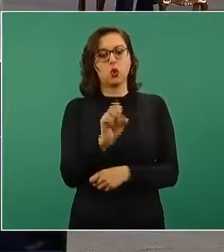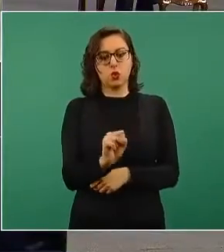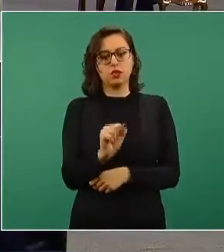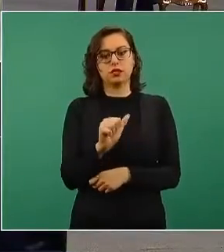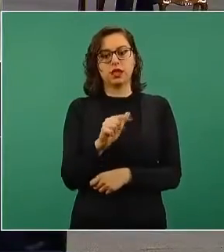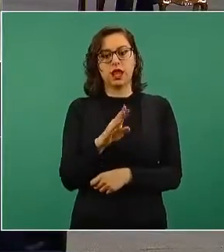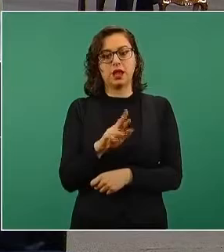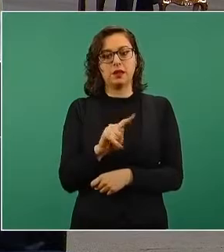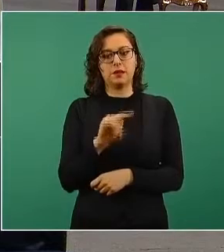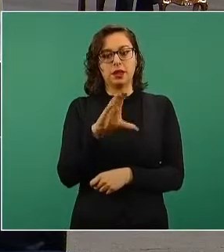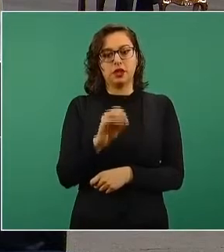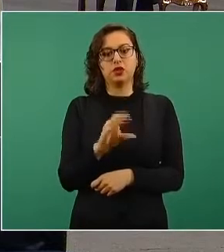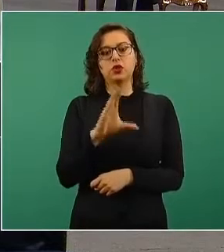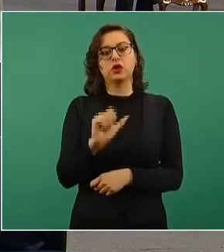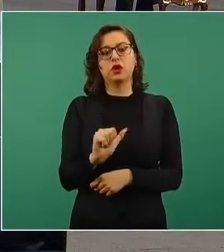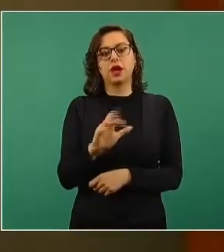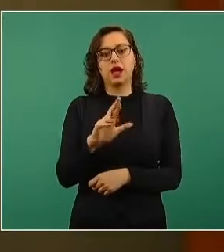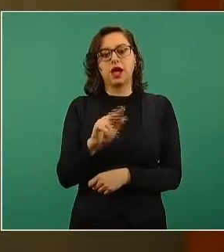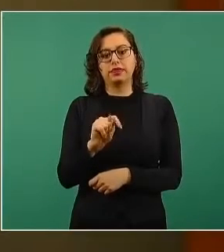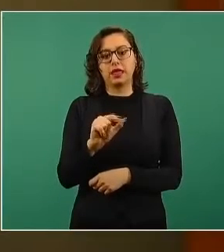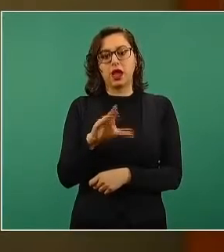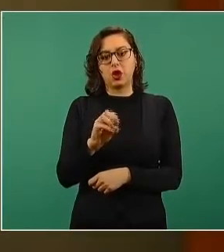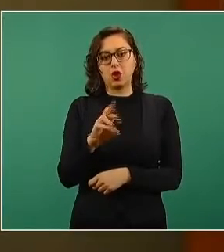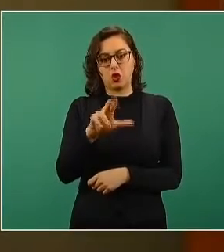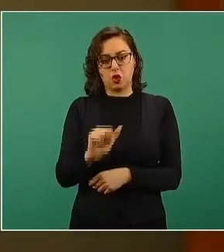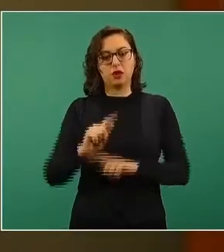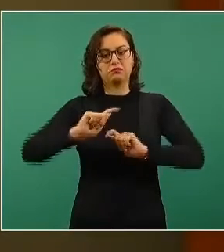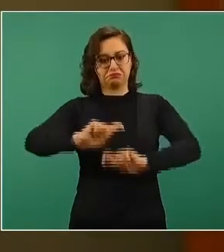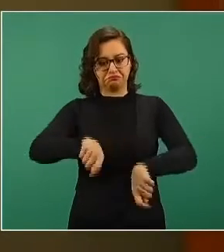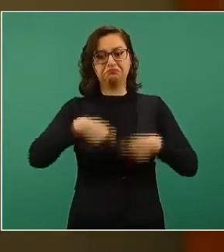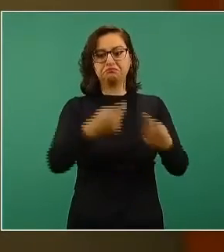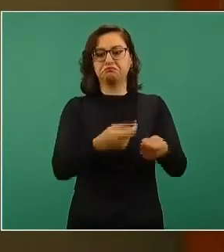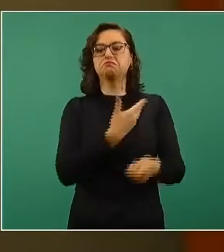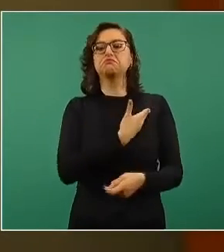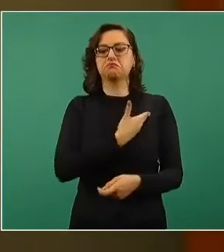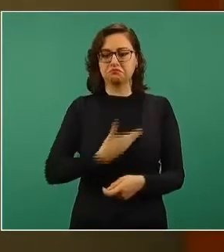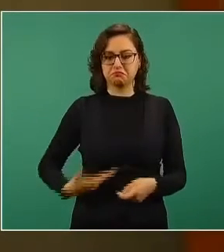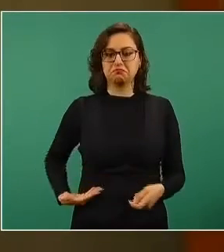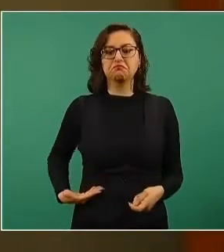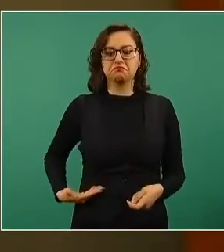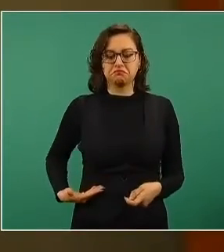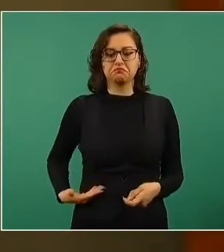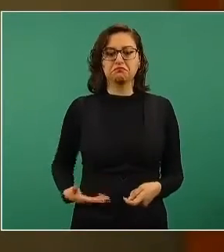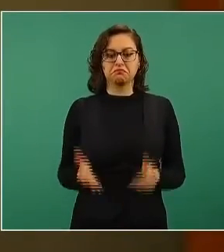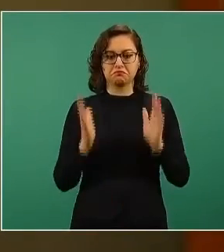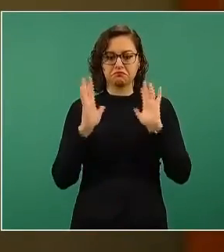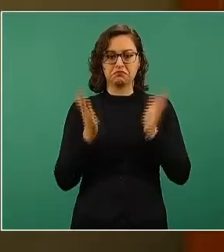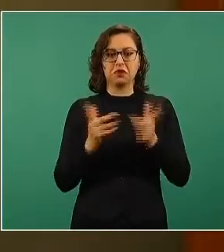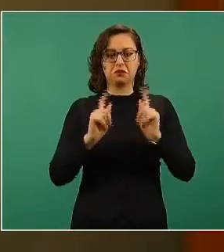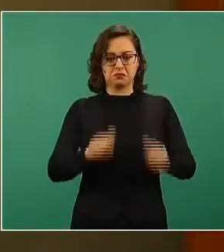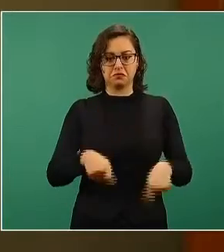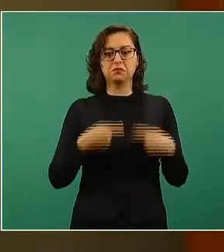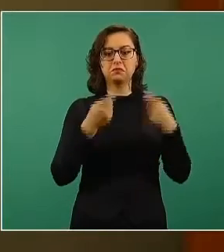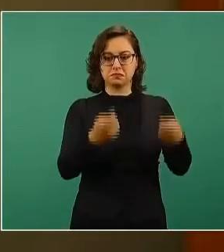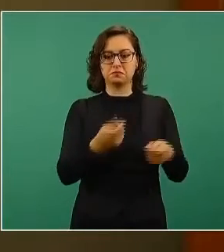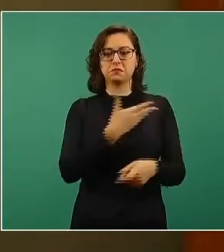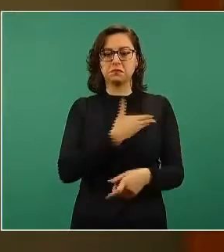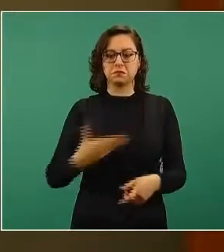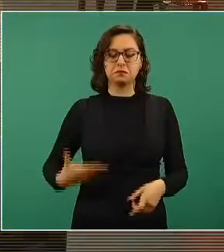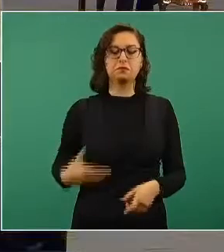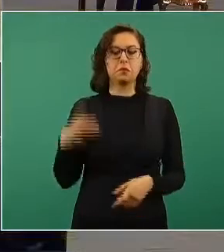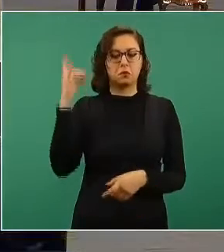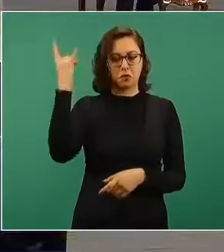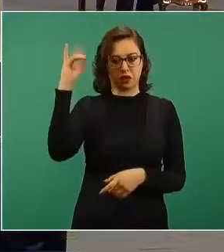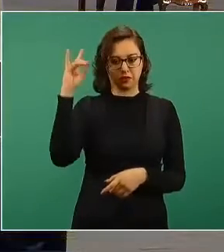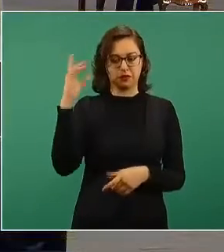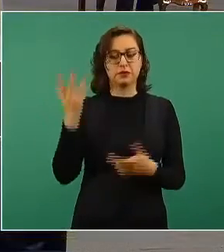Catacora, presidente del Estado Plurinacional de Bolivia que actualmente